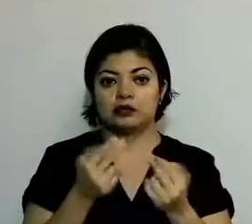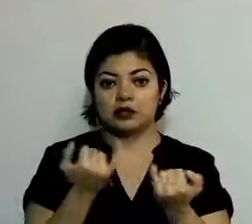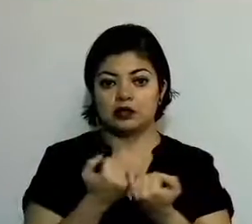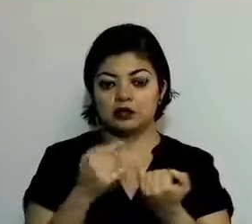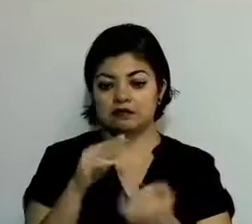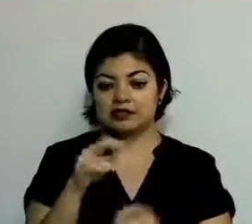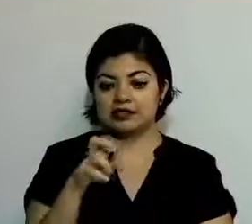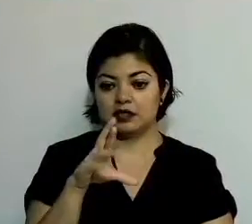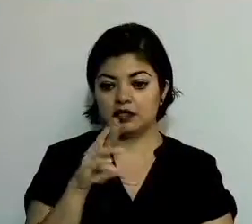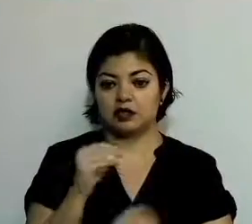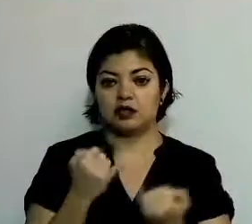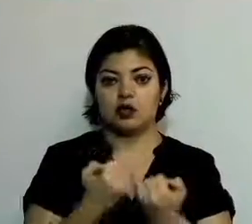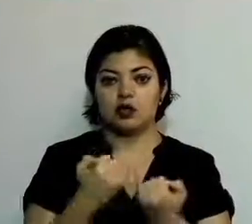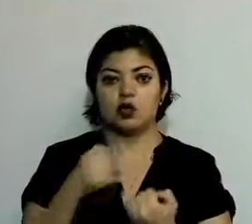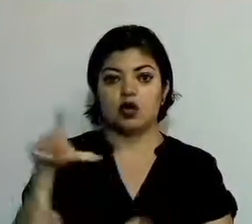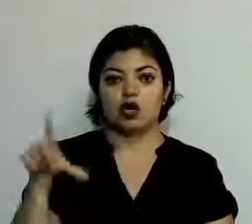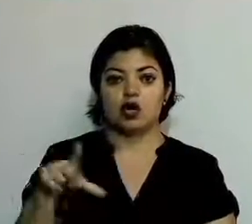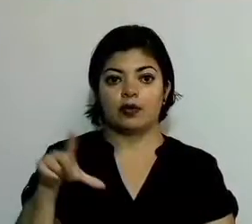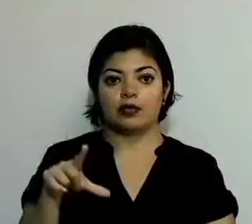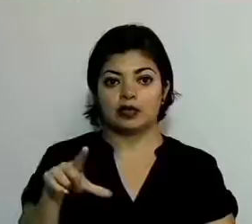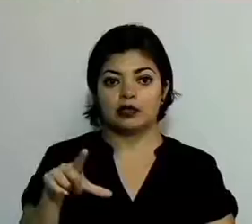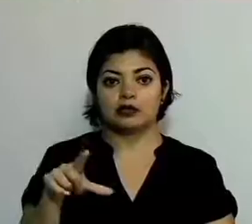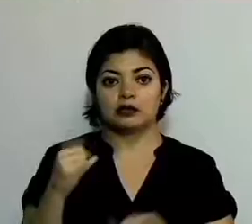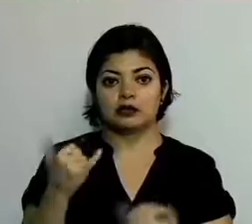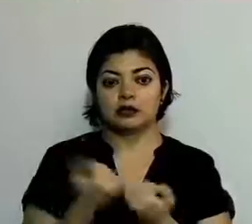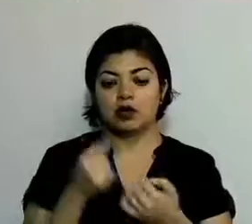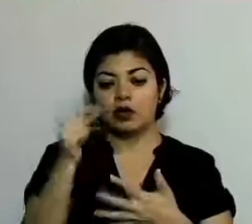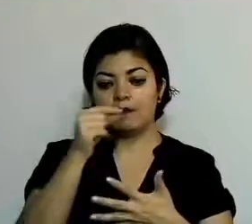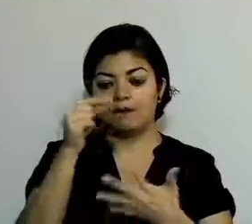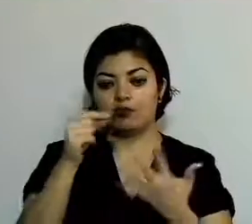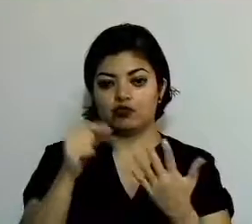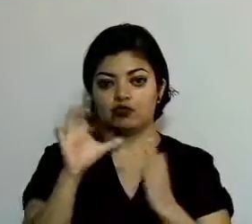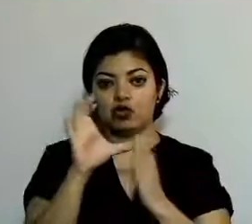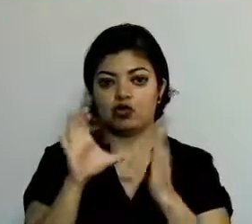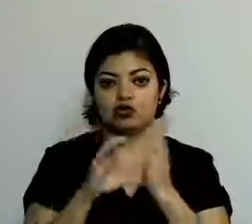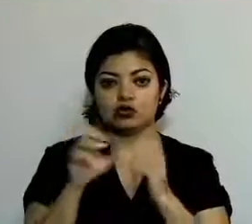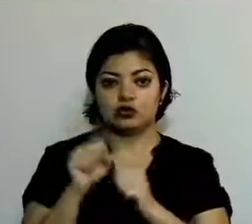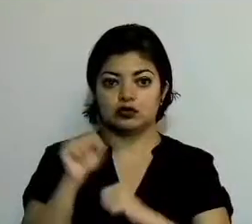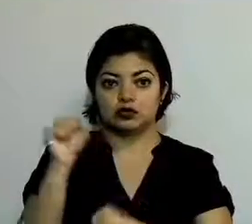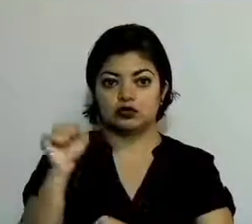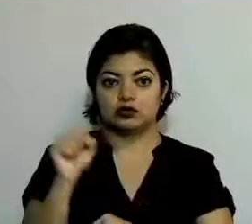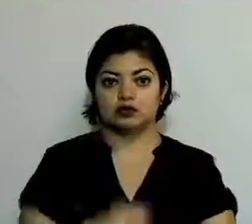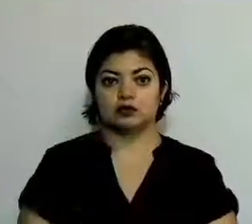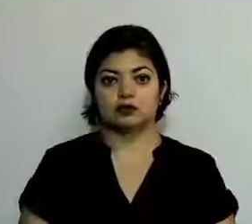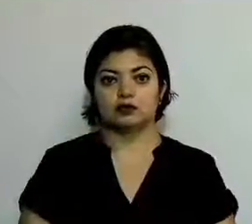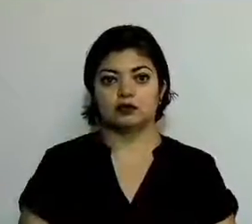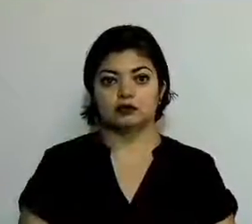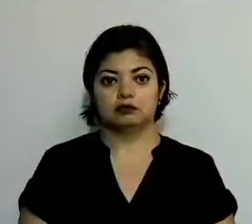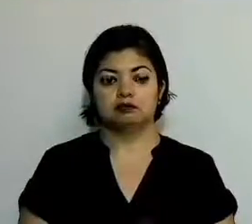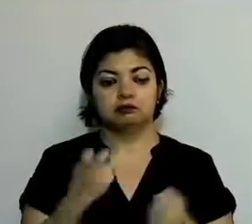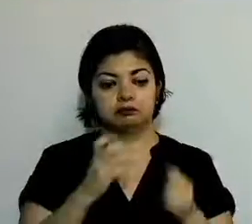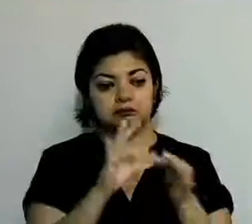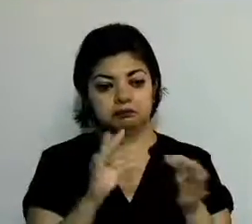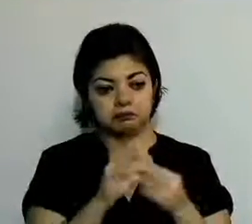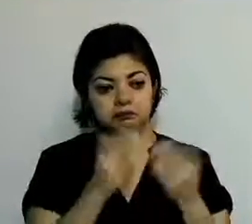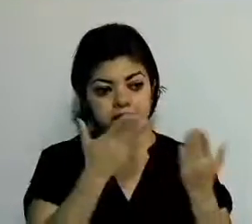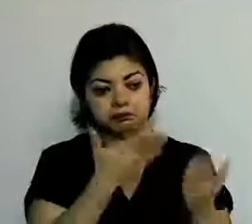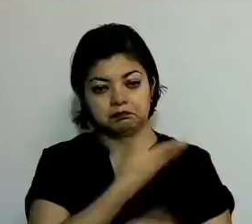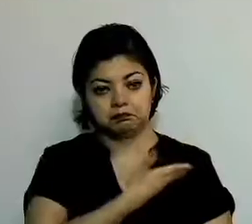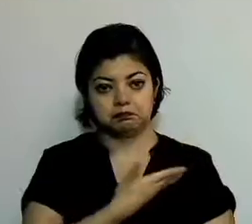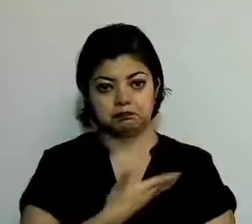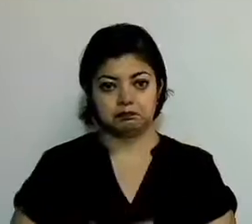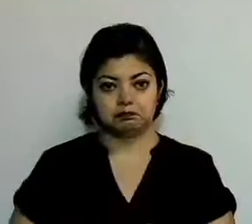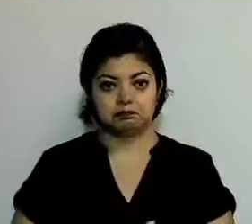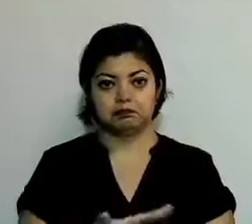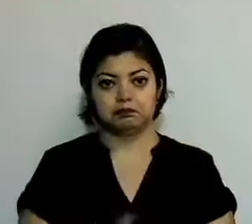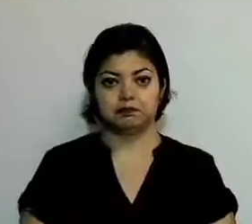y gobernación y puntos constitucionales. Es cuanto, diputado presidente.